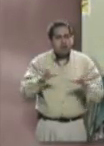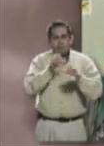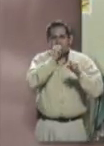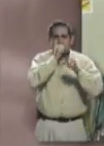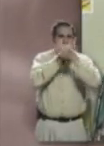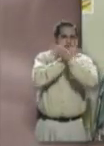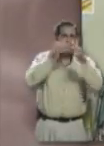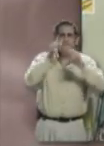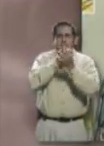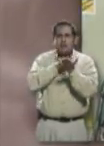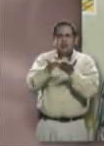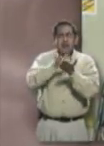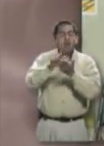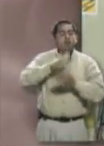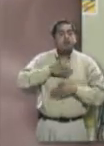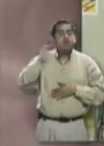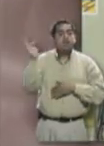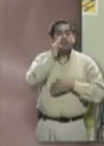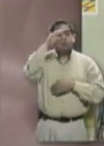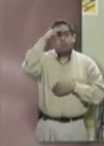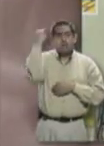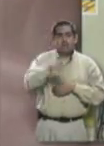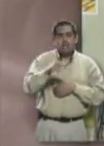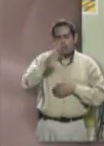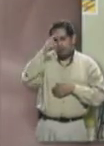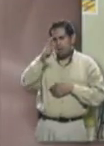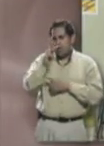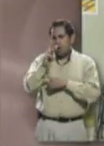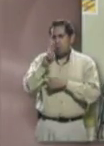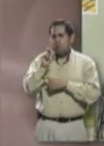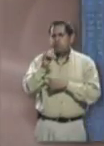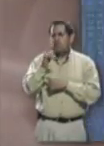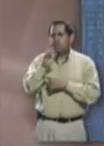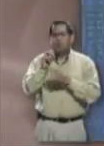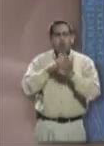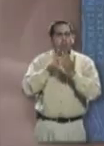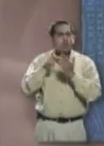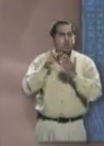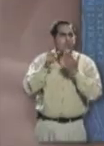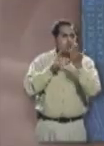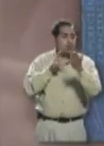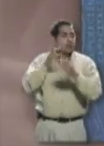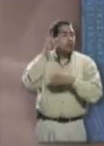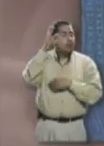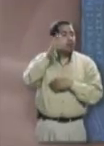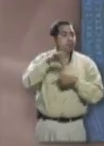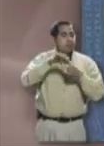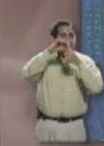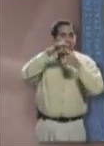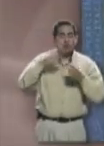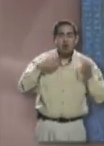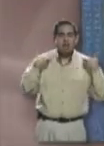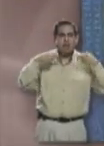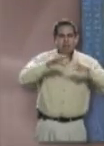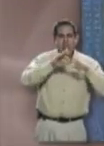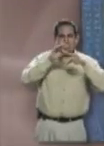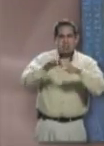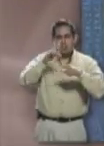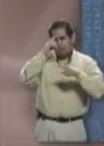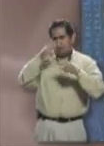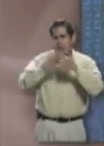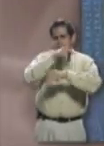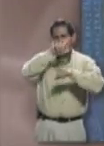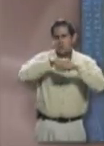a mi federación, que es la Federación Mexicana de Deportes Especiales y soy como representante de todos los